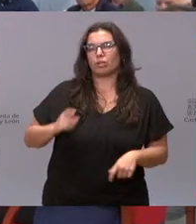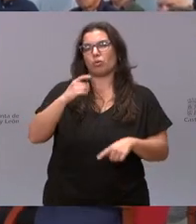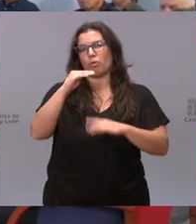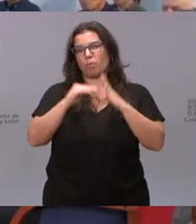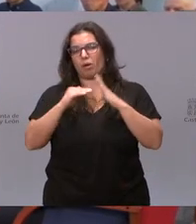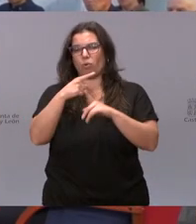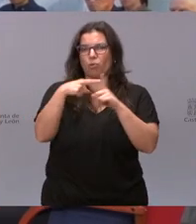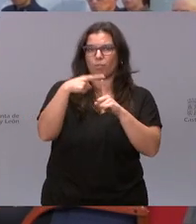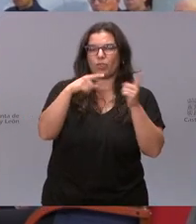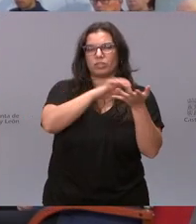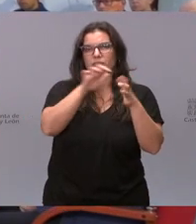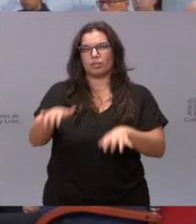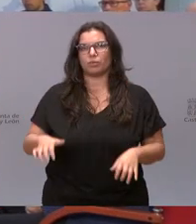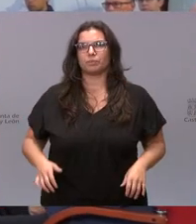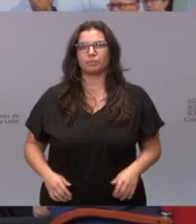Aplausos